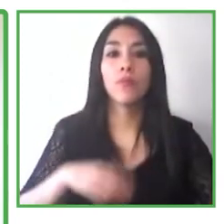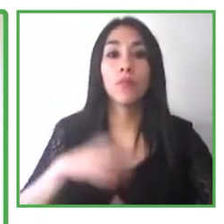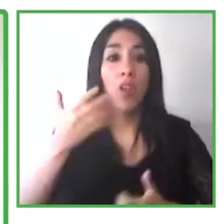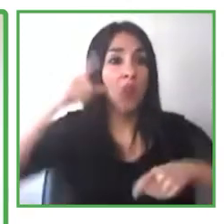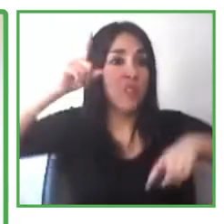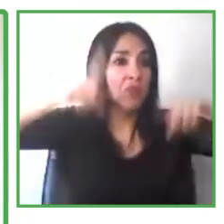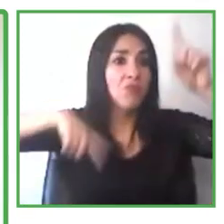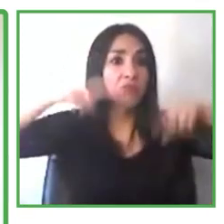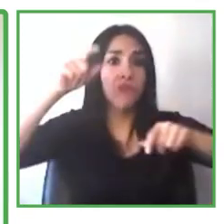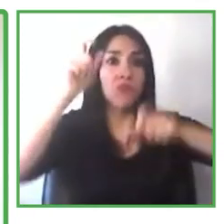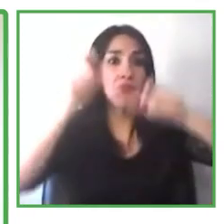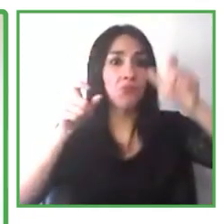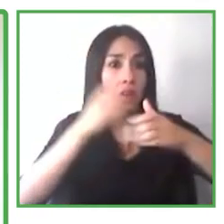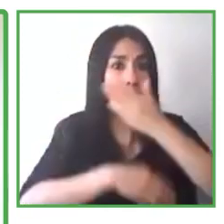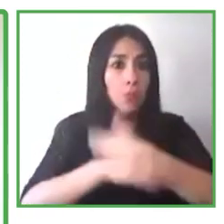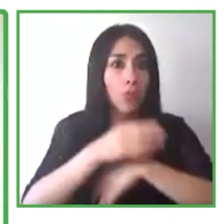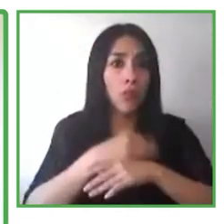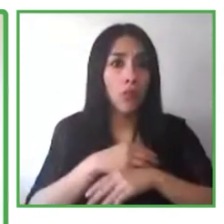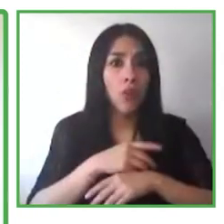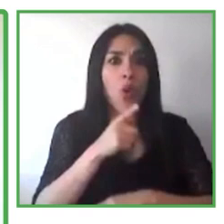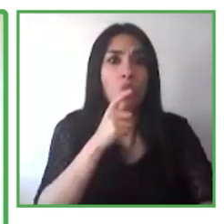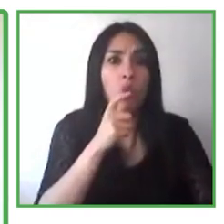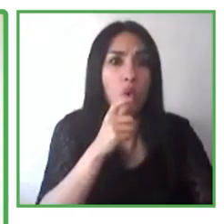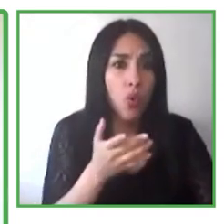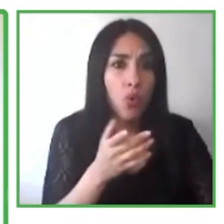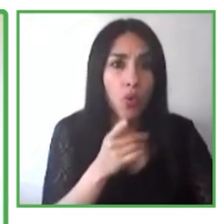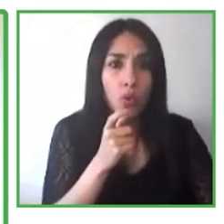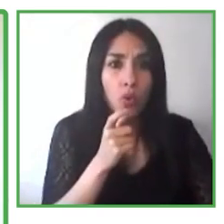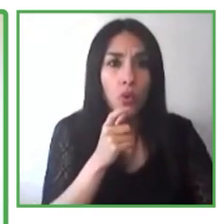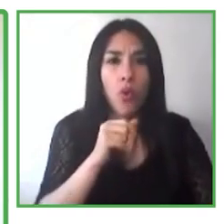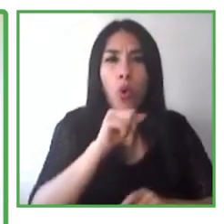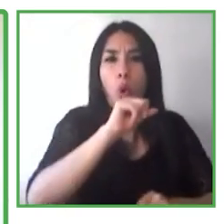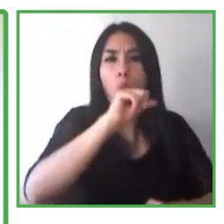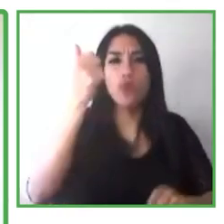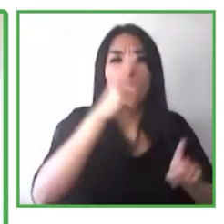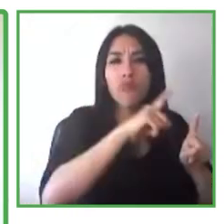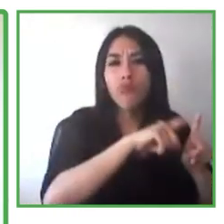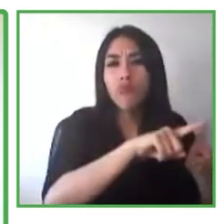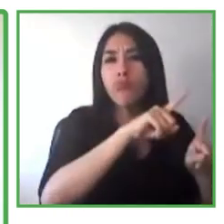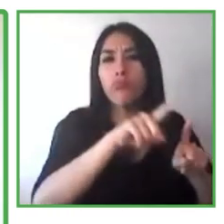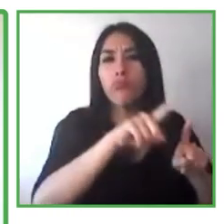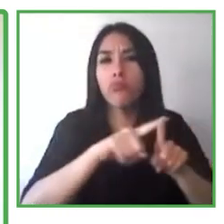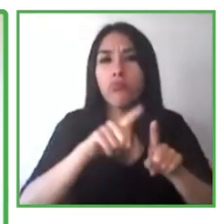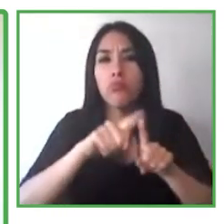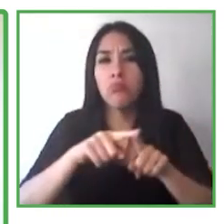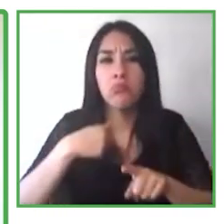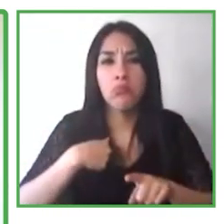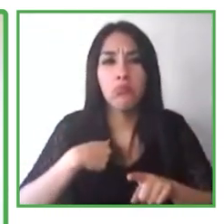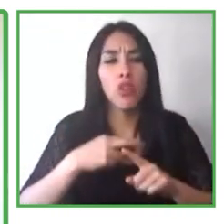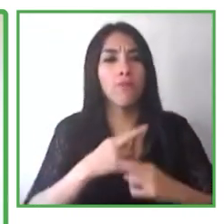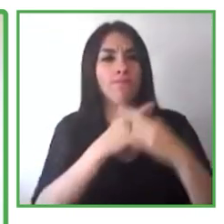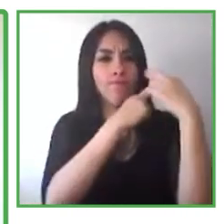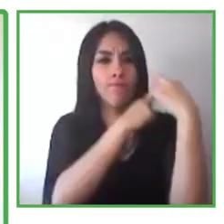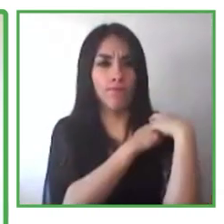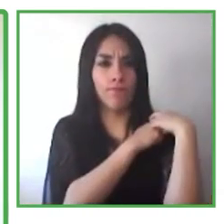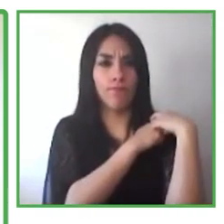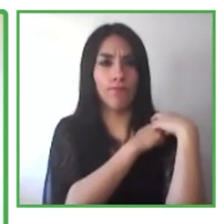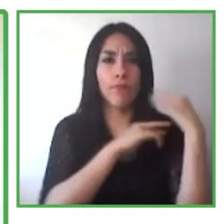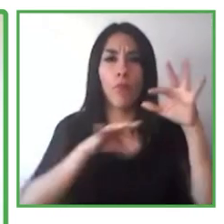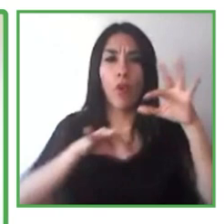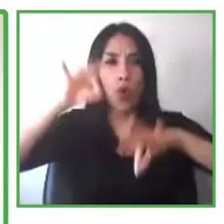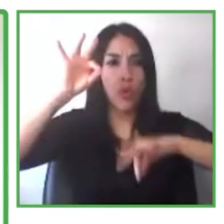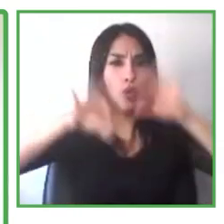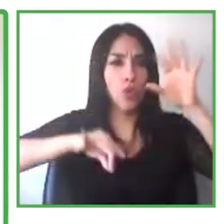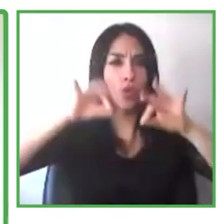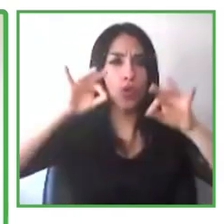Tenemos distintos agentes designados de talentos que no son reclutadores expertos, que saben dónde encontrar